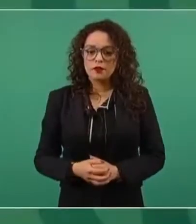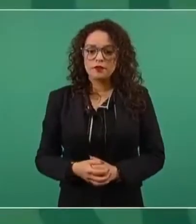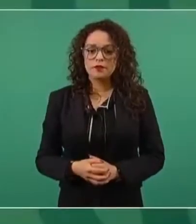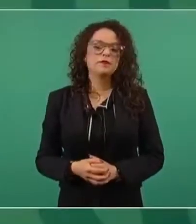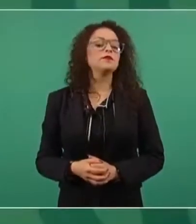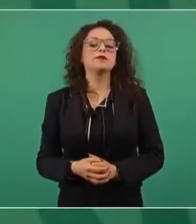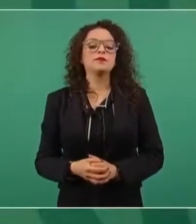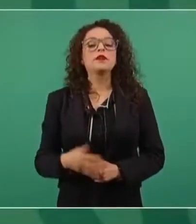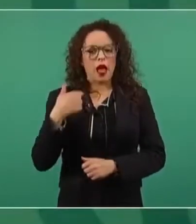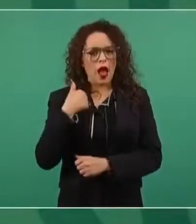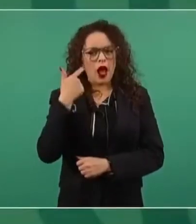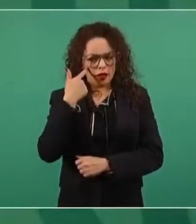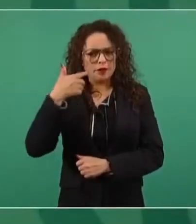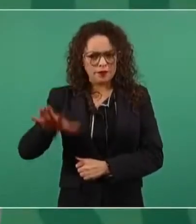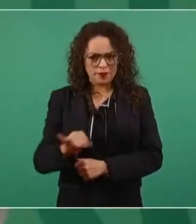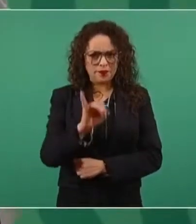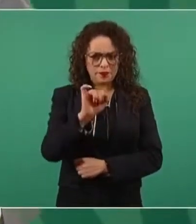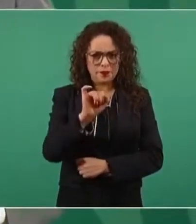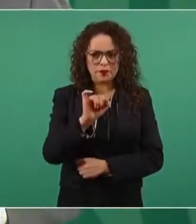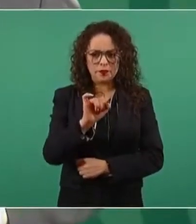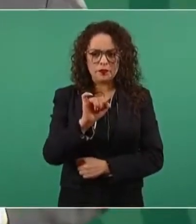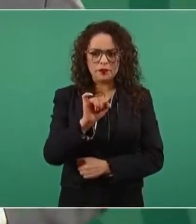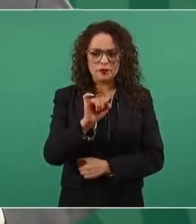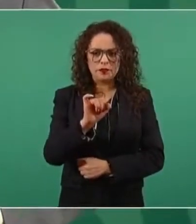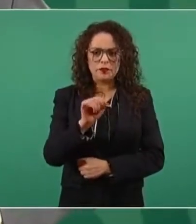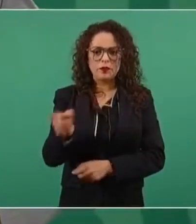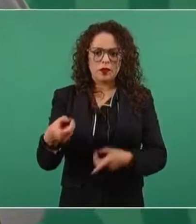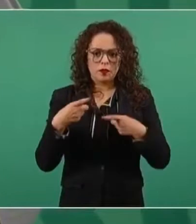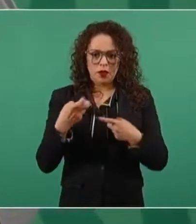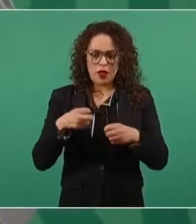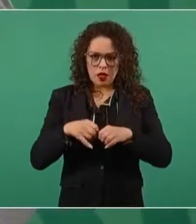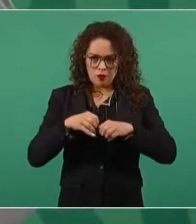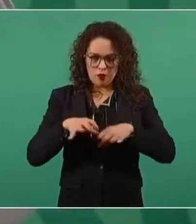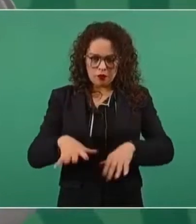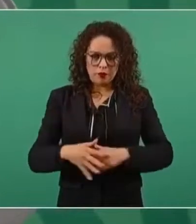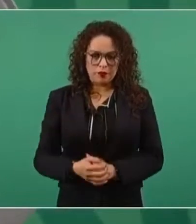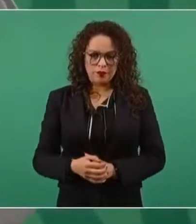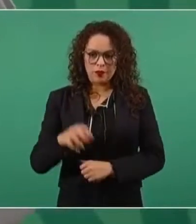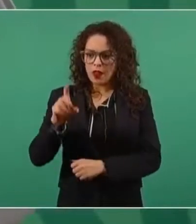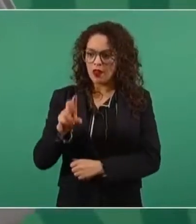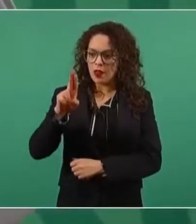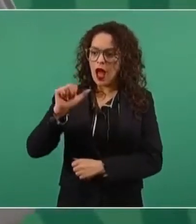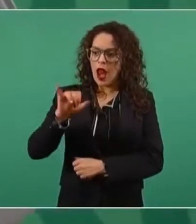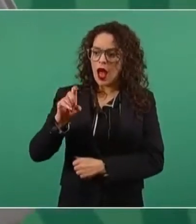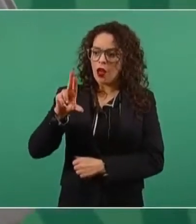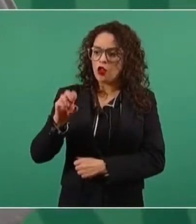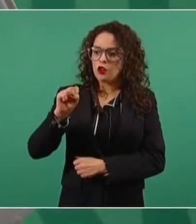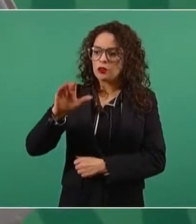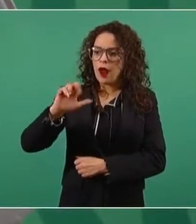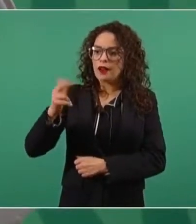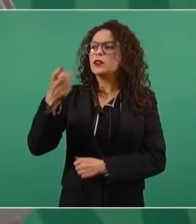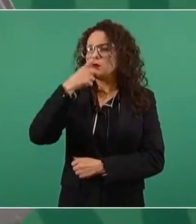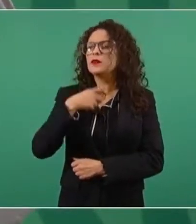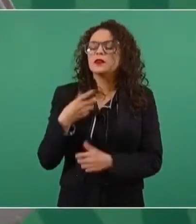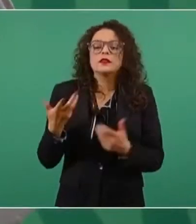entregas la metición y le pedimos al doctor Alejandro Desbarche que nos diga